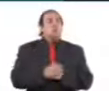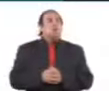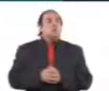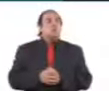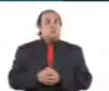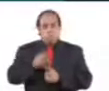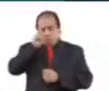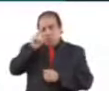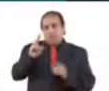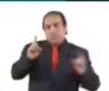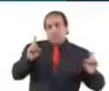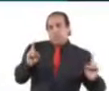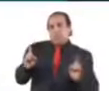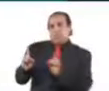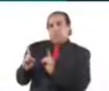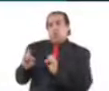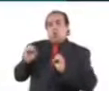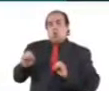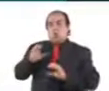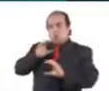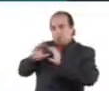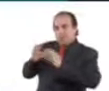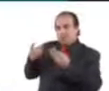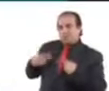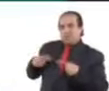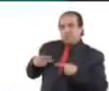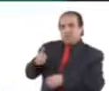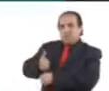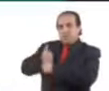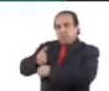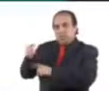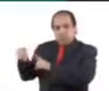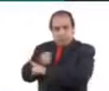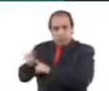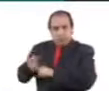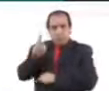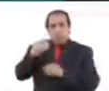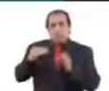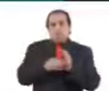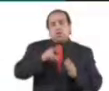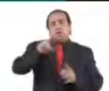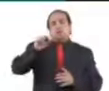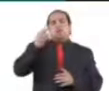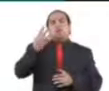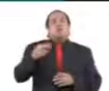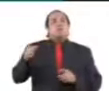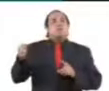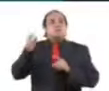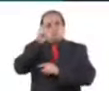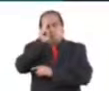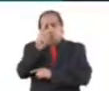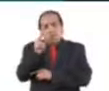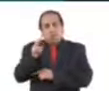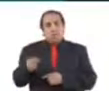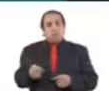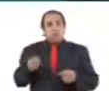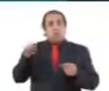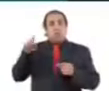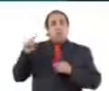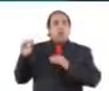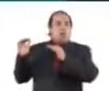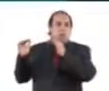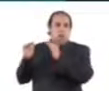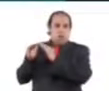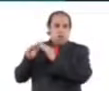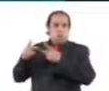acercarse o comunicarse con la víctima, 1.084 prohibiciones para asistir o acercarse al domicilio de la